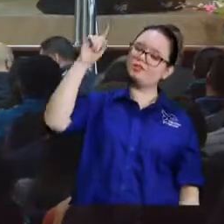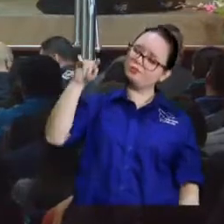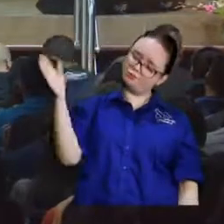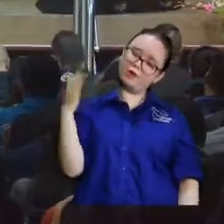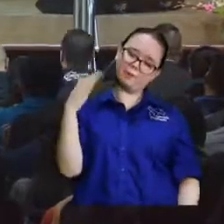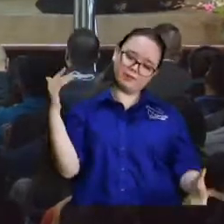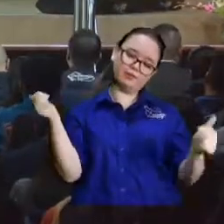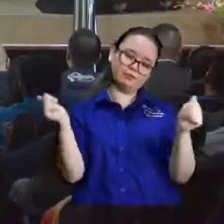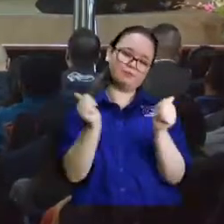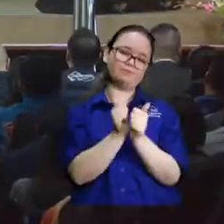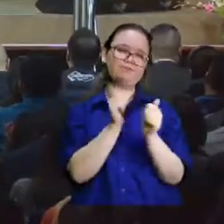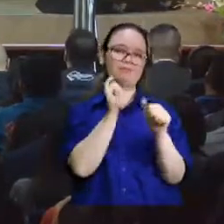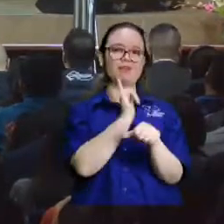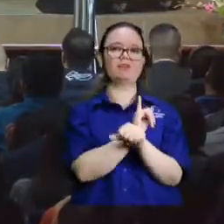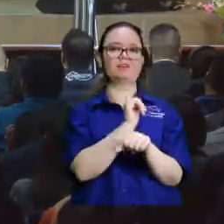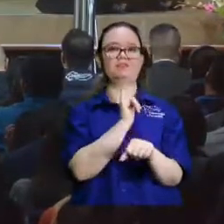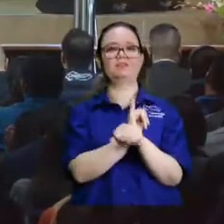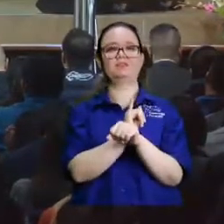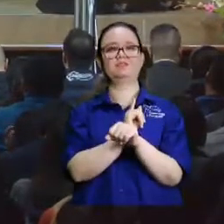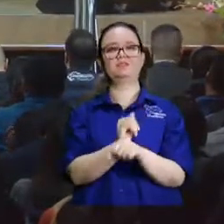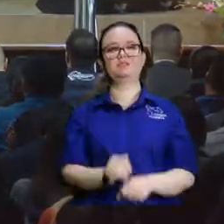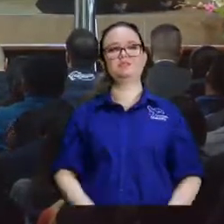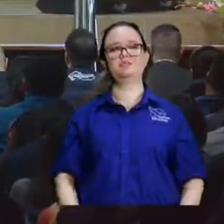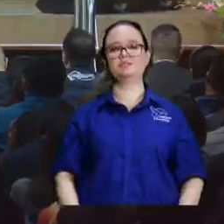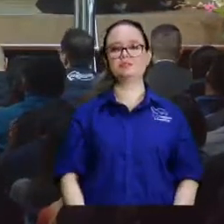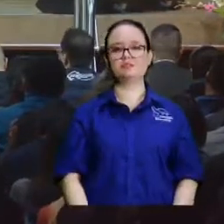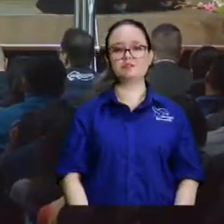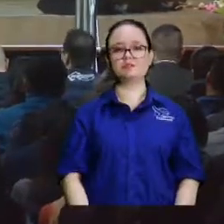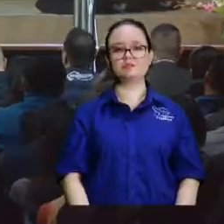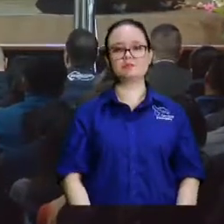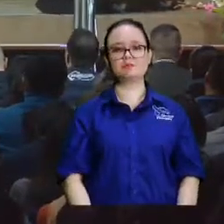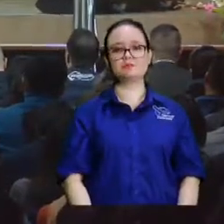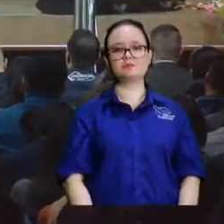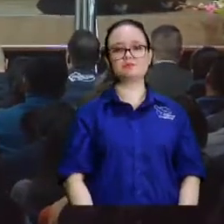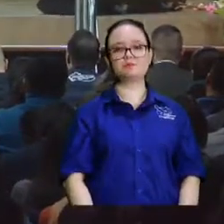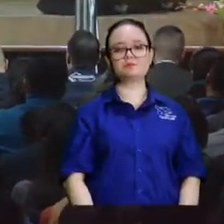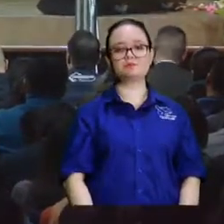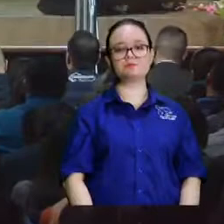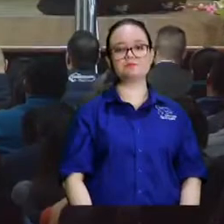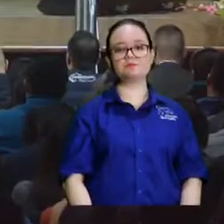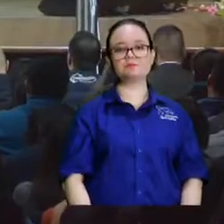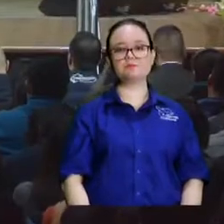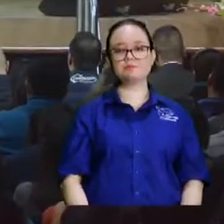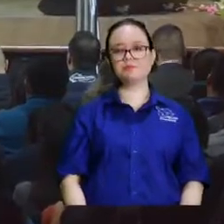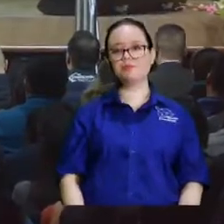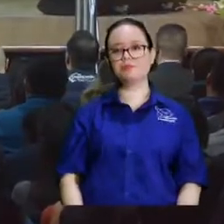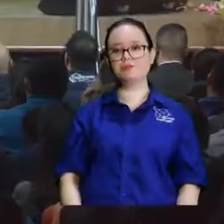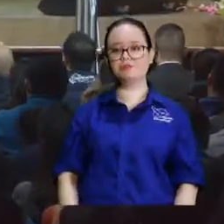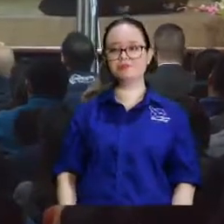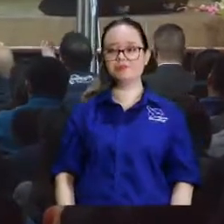y le pregunte y a que disipulado estás yo doy un disipulado le va a decir